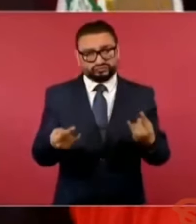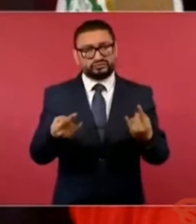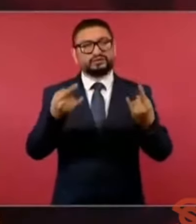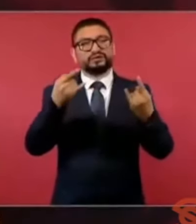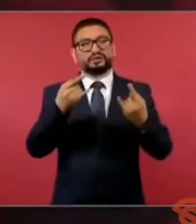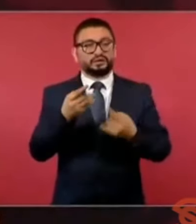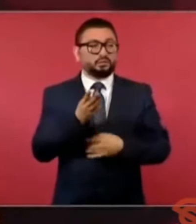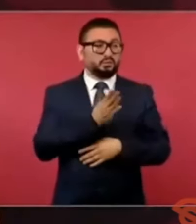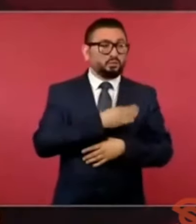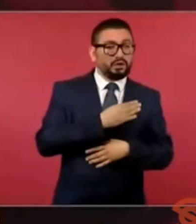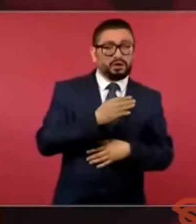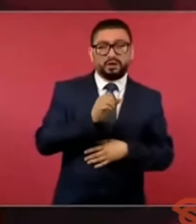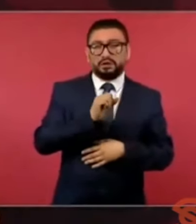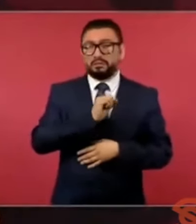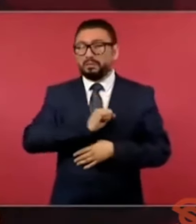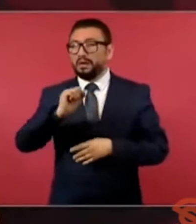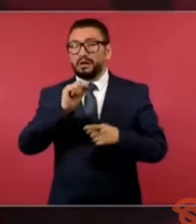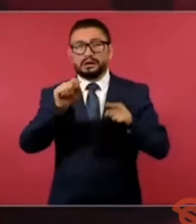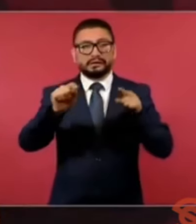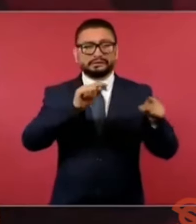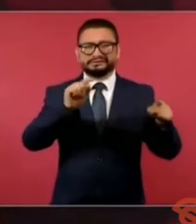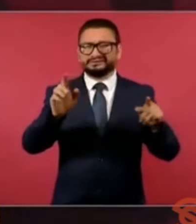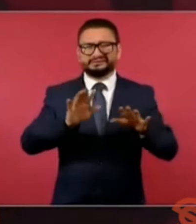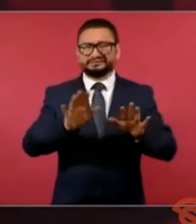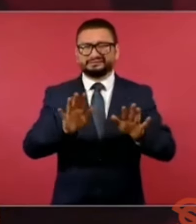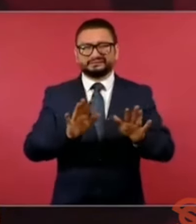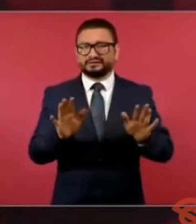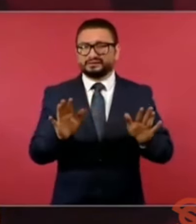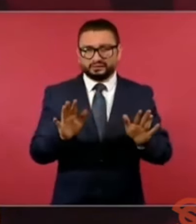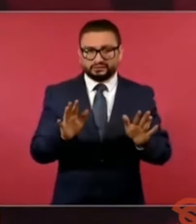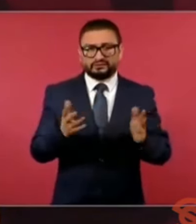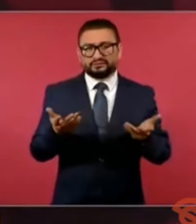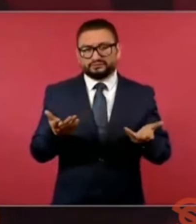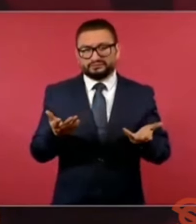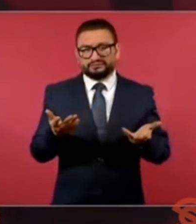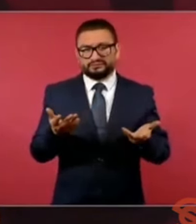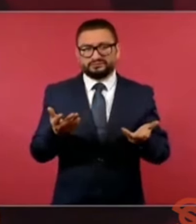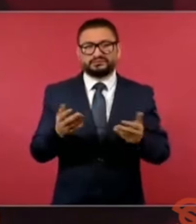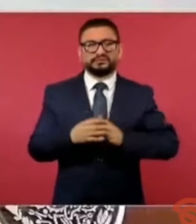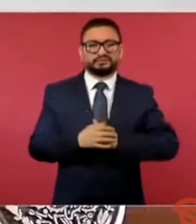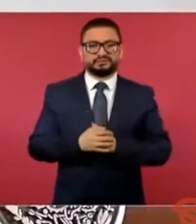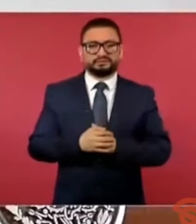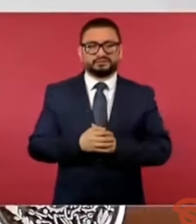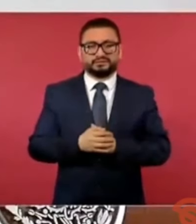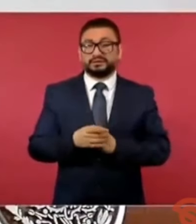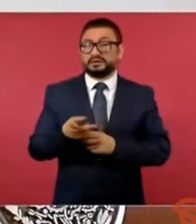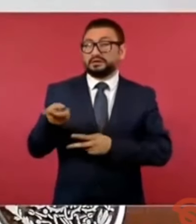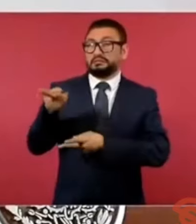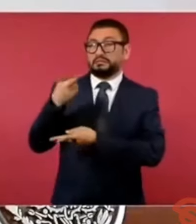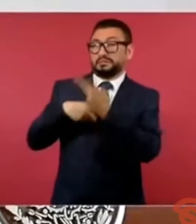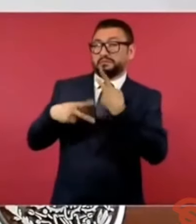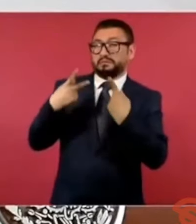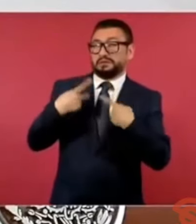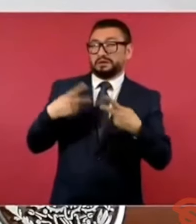buenos y los malos, y que los que nos invadieron